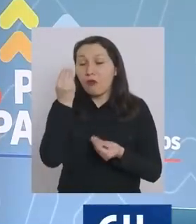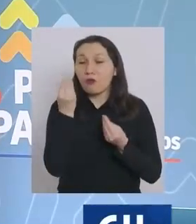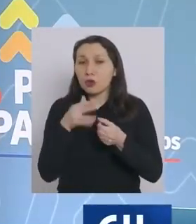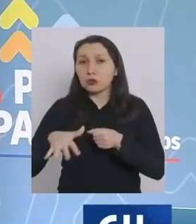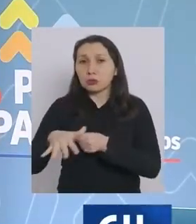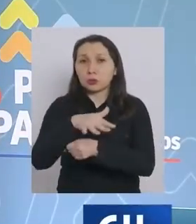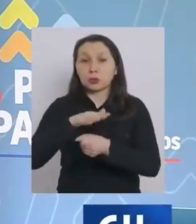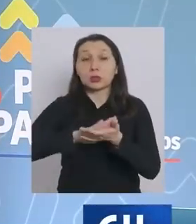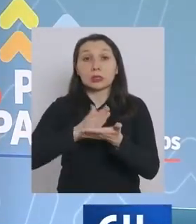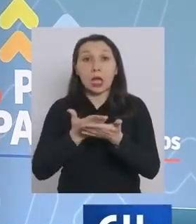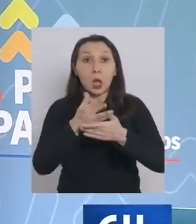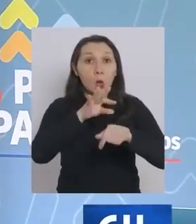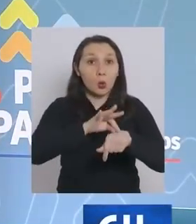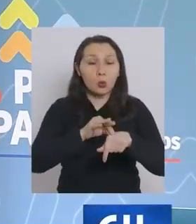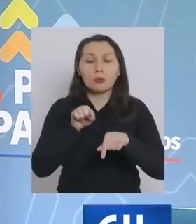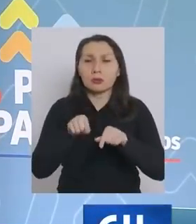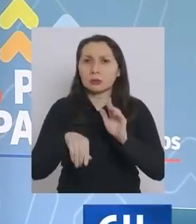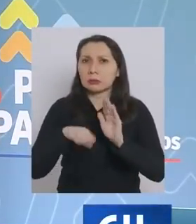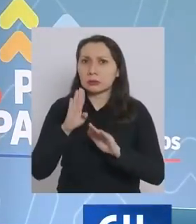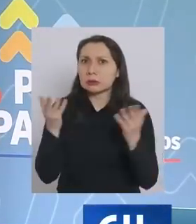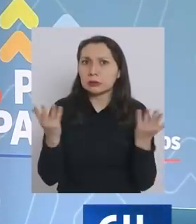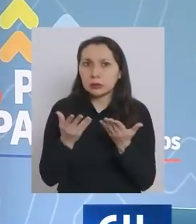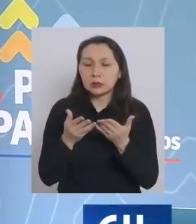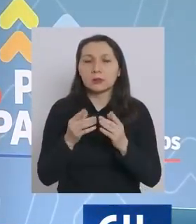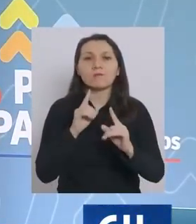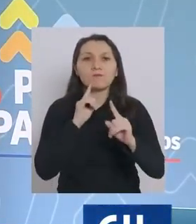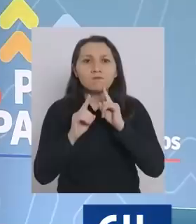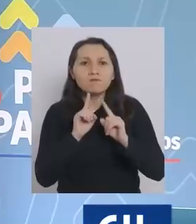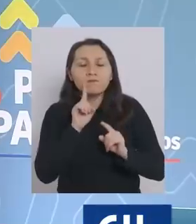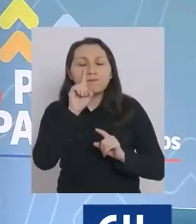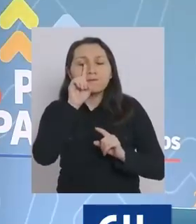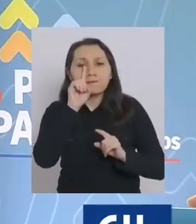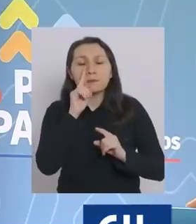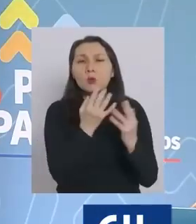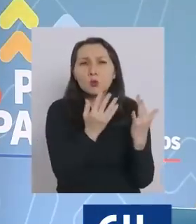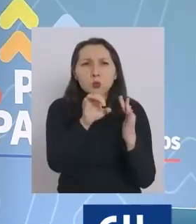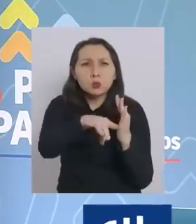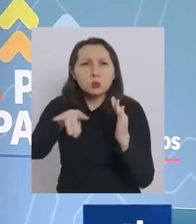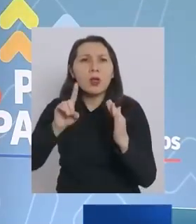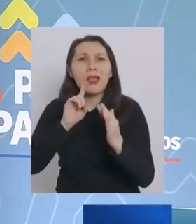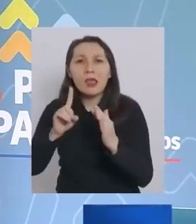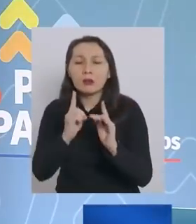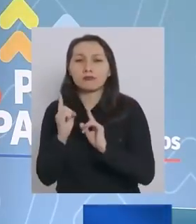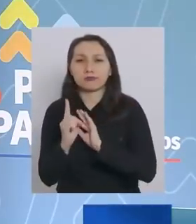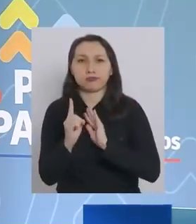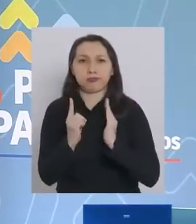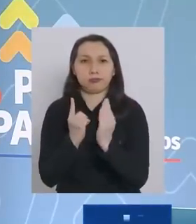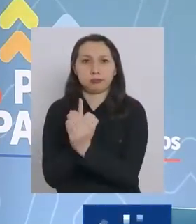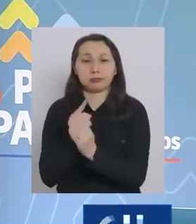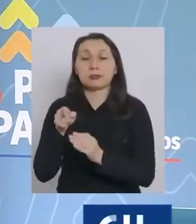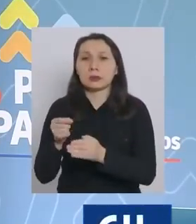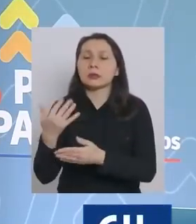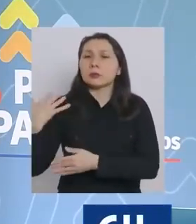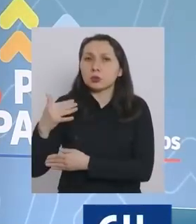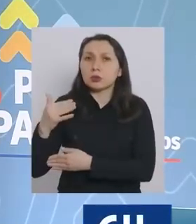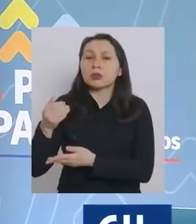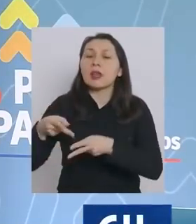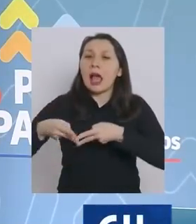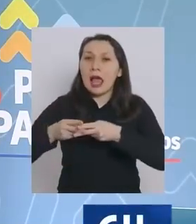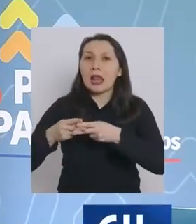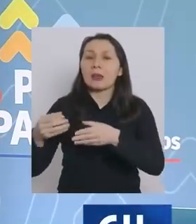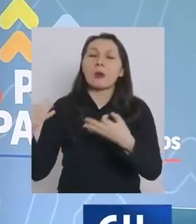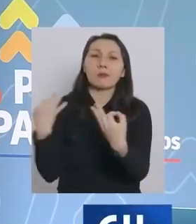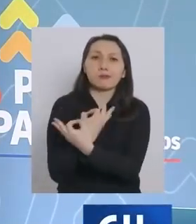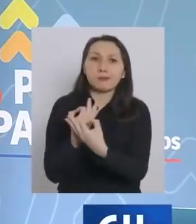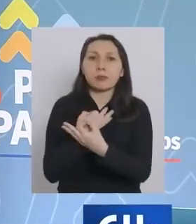situación sanitaria y hoy más que nunca la estrategia de testeo, chacería y aislamiento es fundamental. Es una herramienta que ha sido recomendada por la